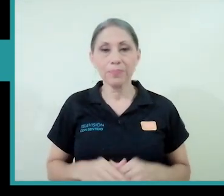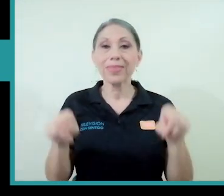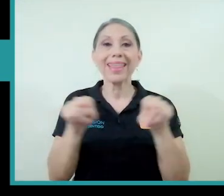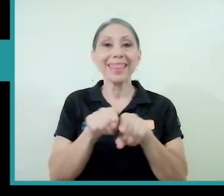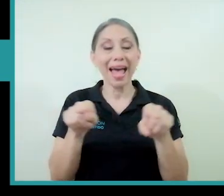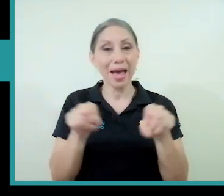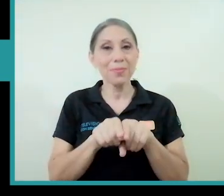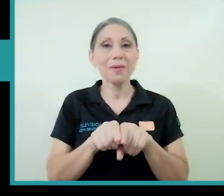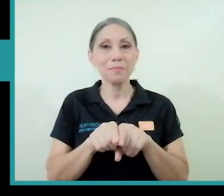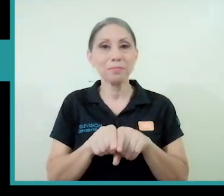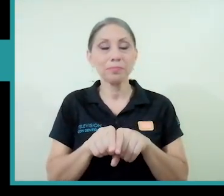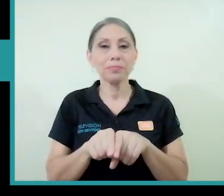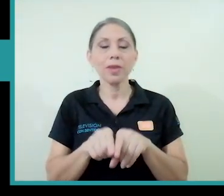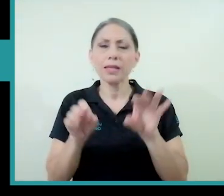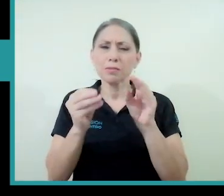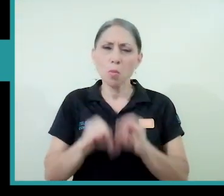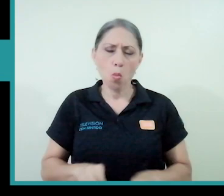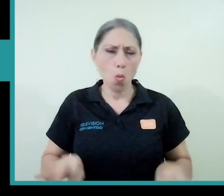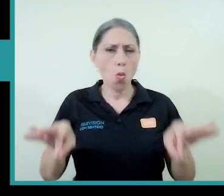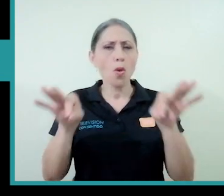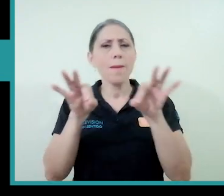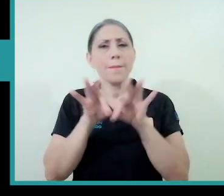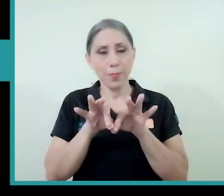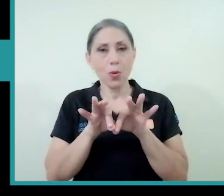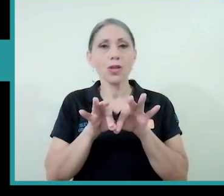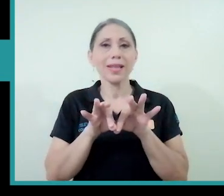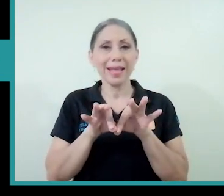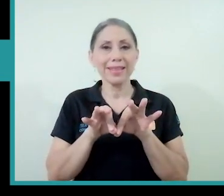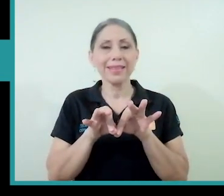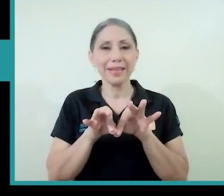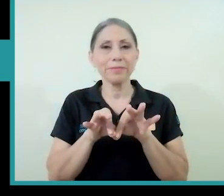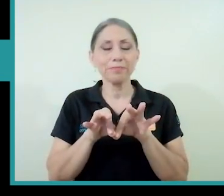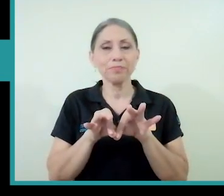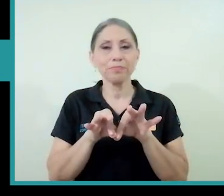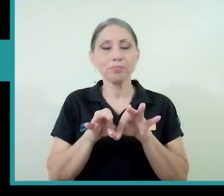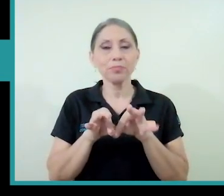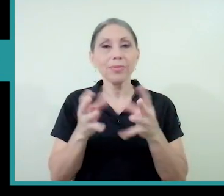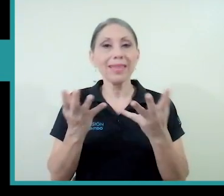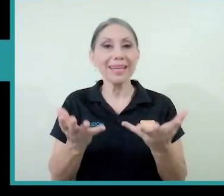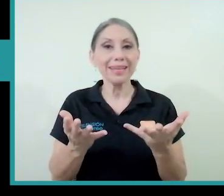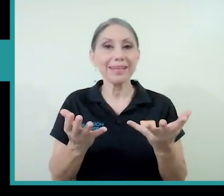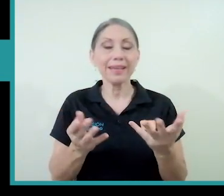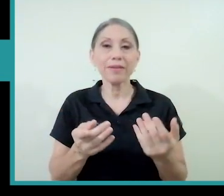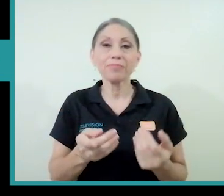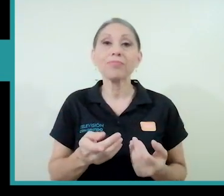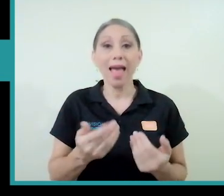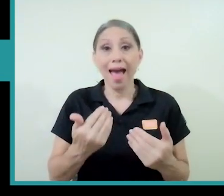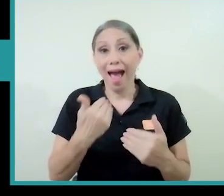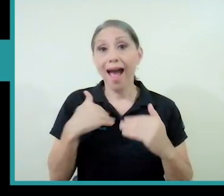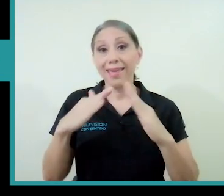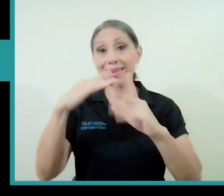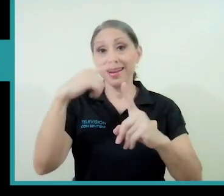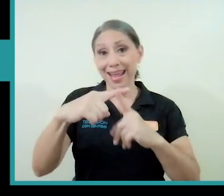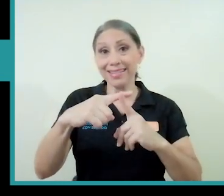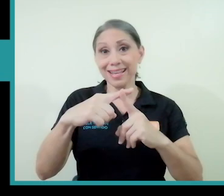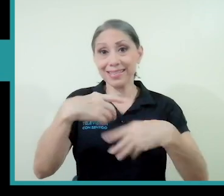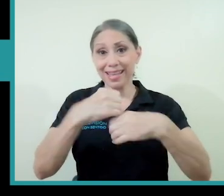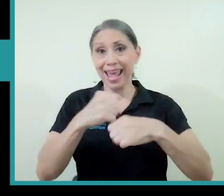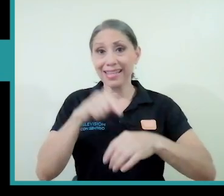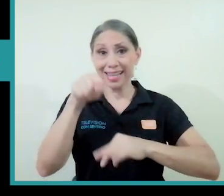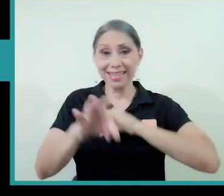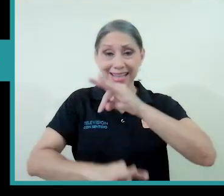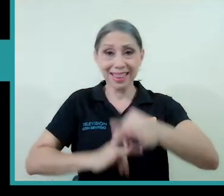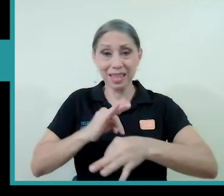También, bueno, es muy importante hacer la anotación que si bien hay iglesias que hacen este tipo de actividades,